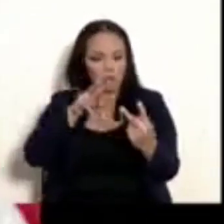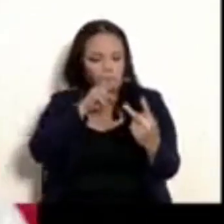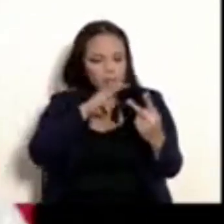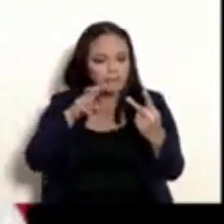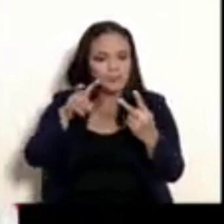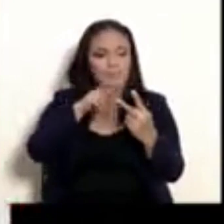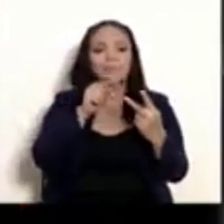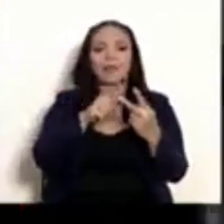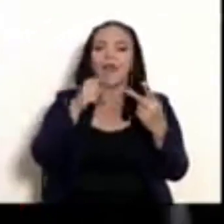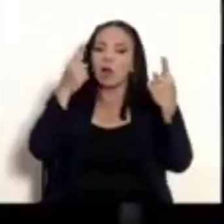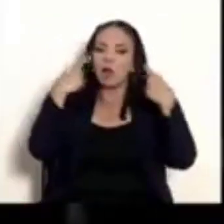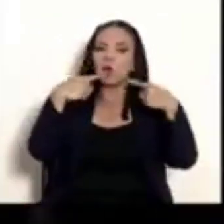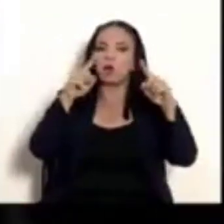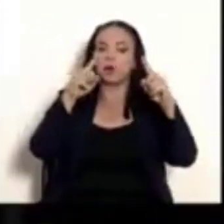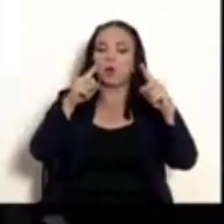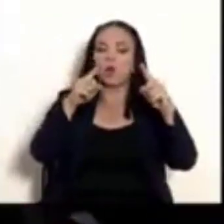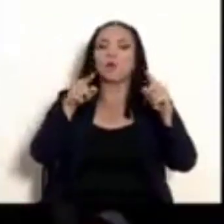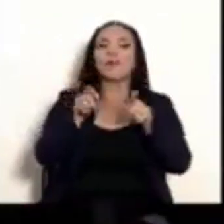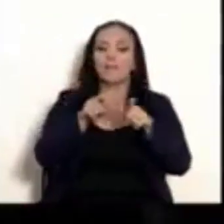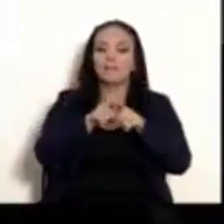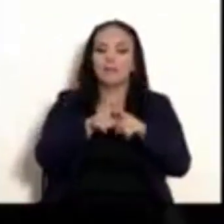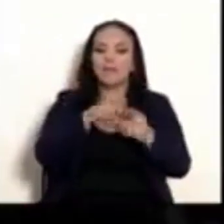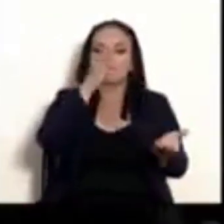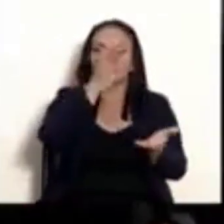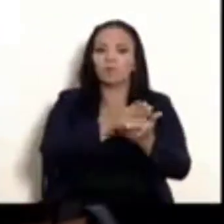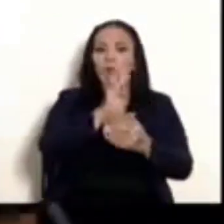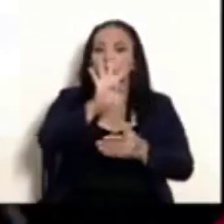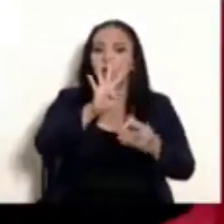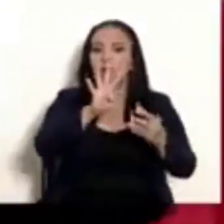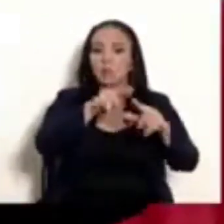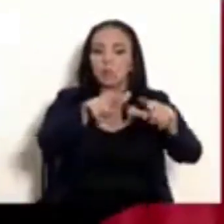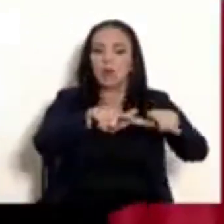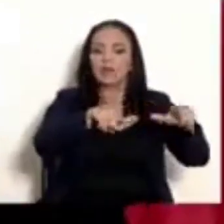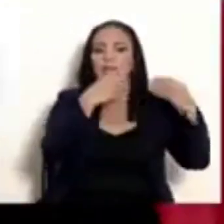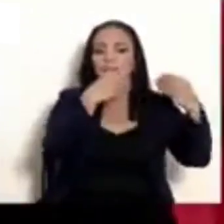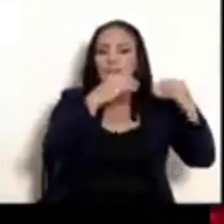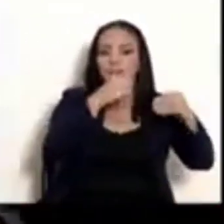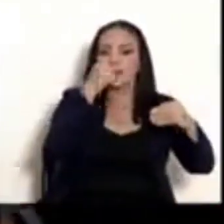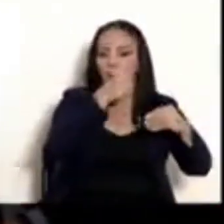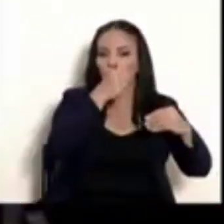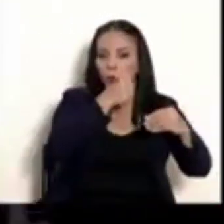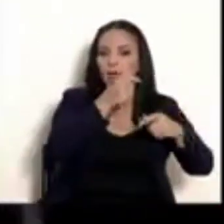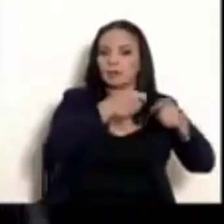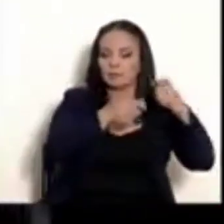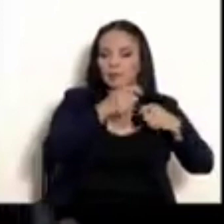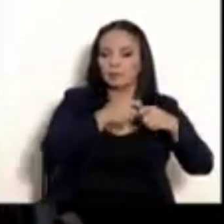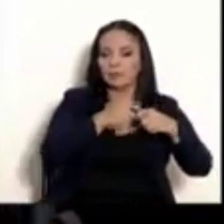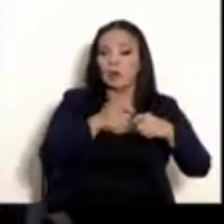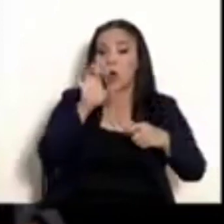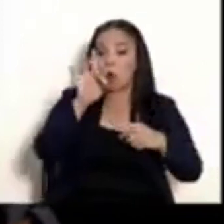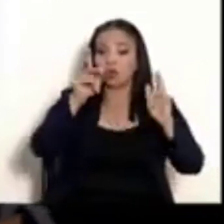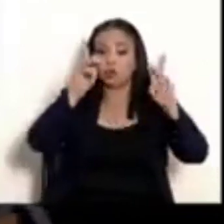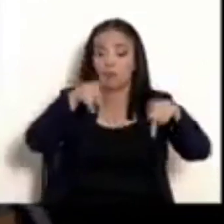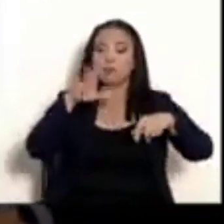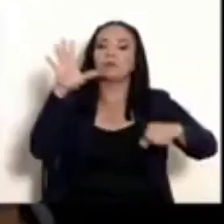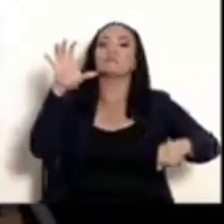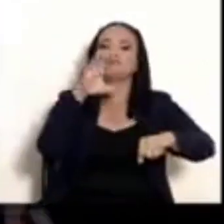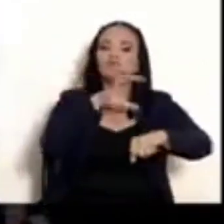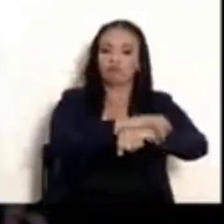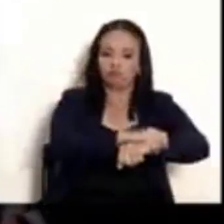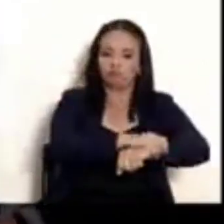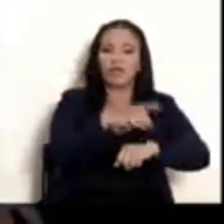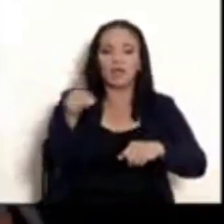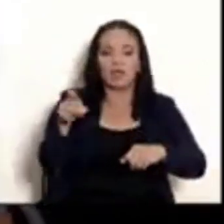logró intervenir cuatro ventas de droga, logrando capturar a los ocho sospechosos presuntamente